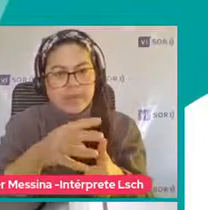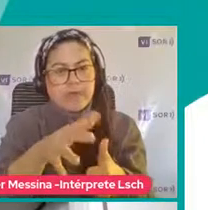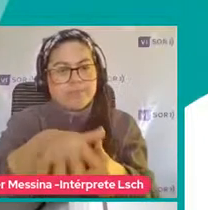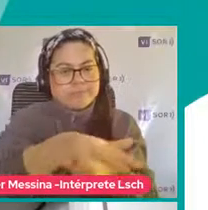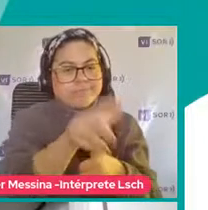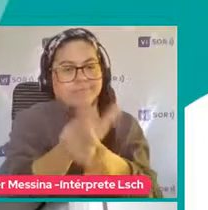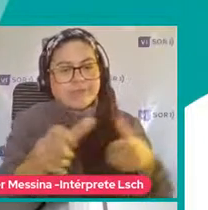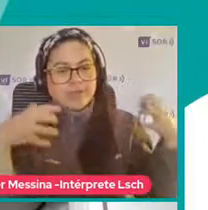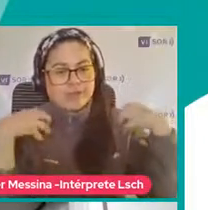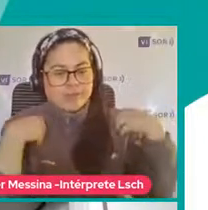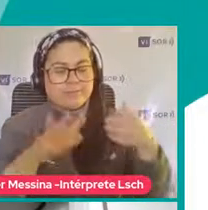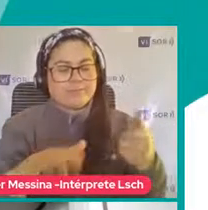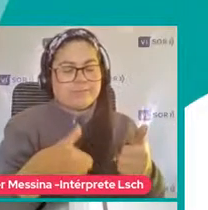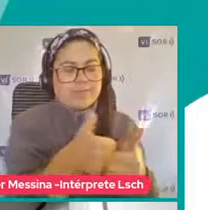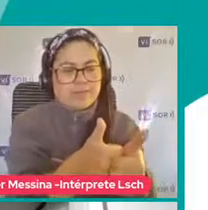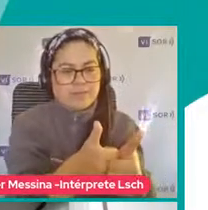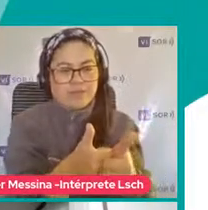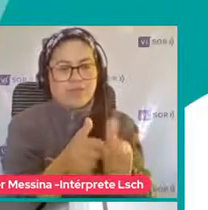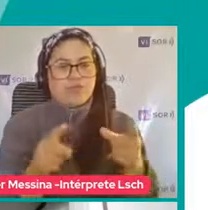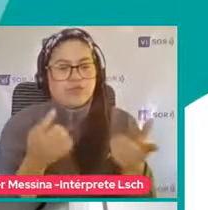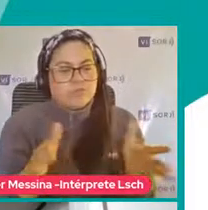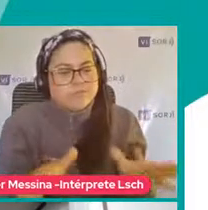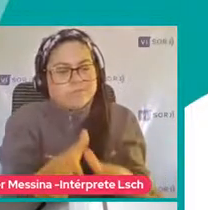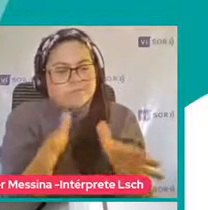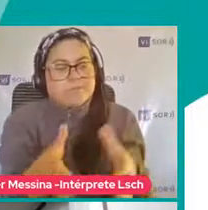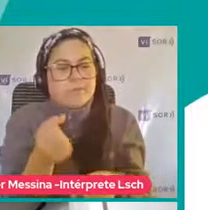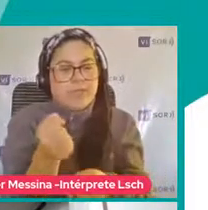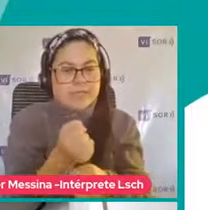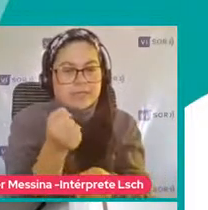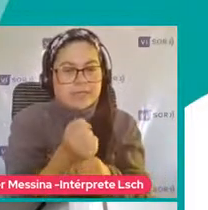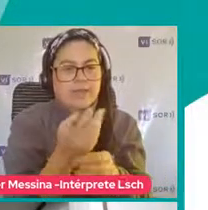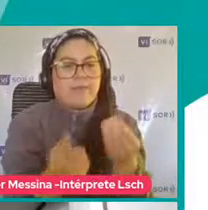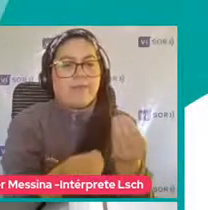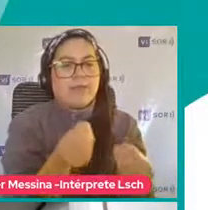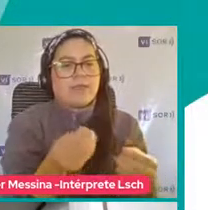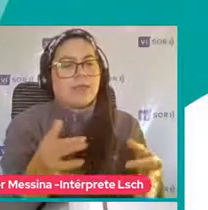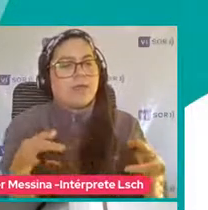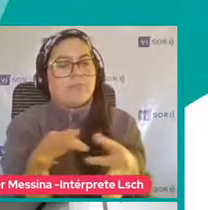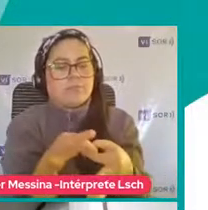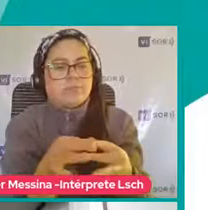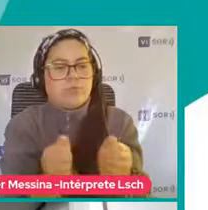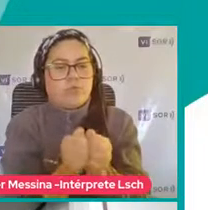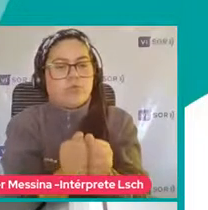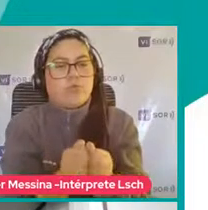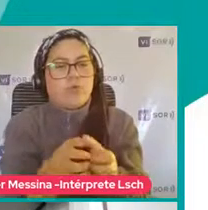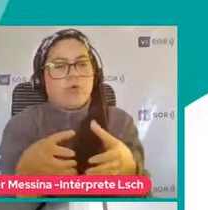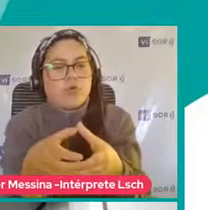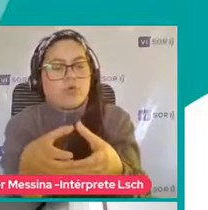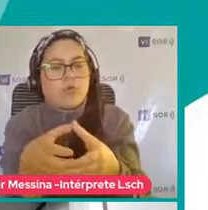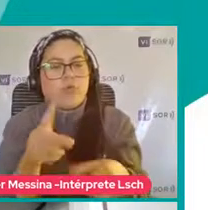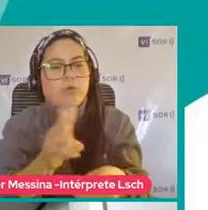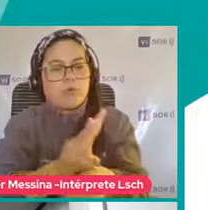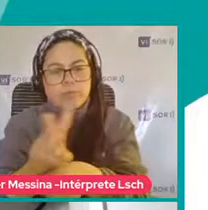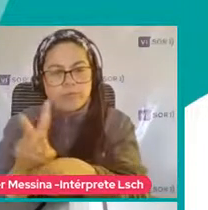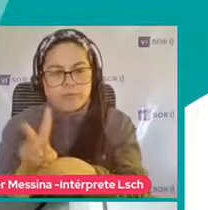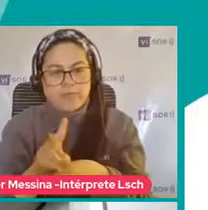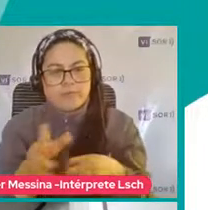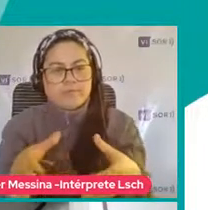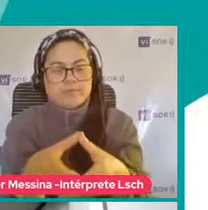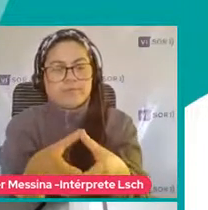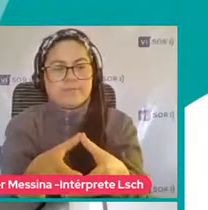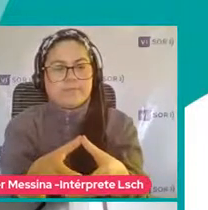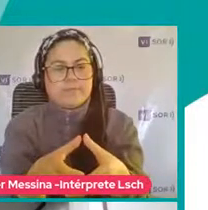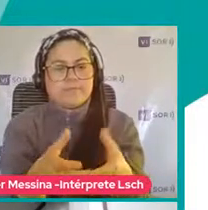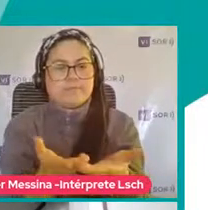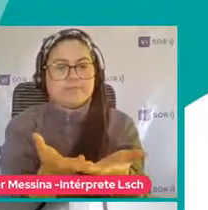reforzando Este trabajo Para poder Mancomunarlo También con los equipos Telegógicos Con quienes Ha servido